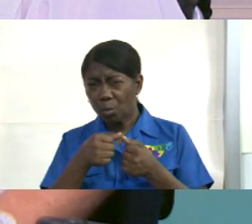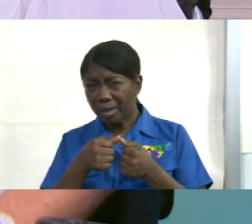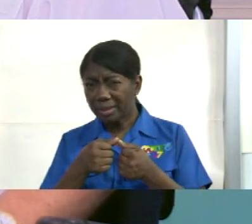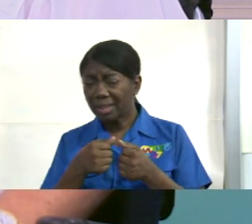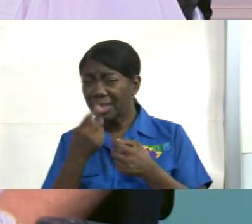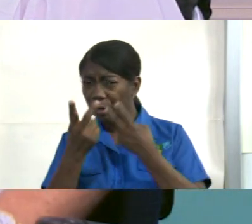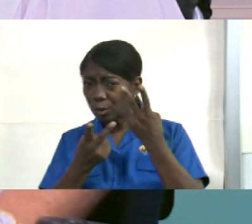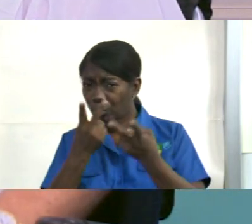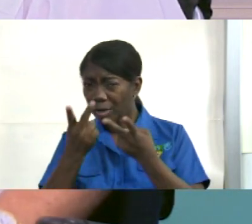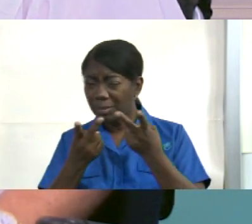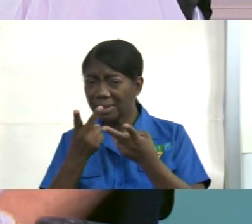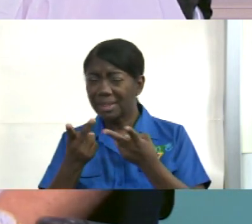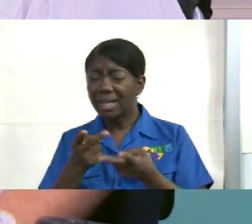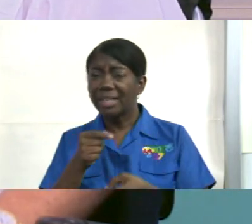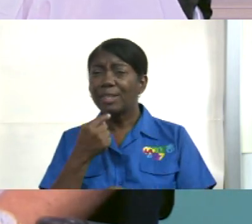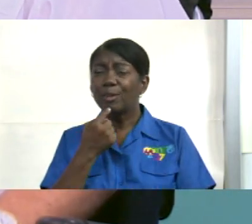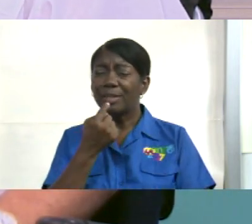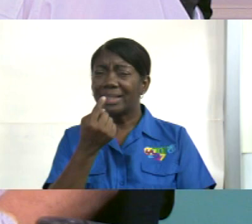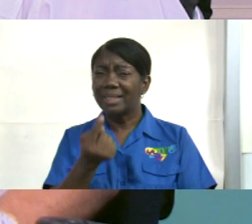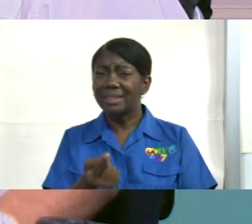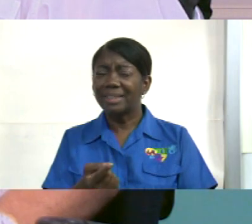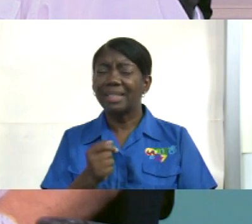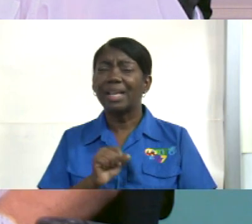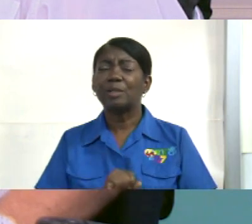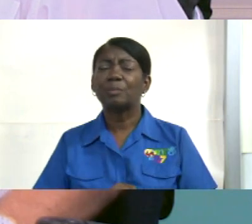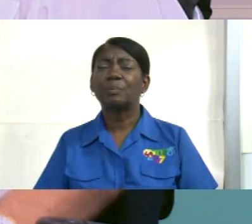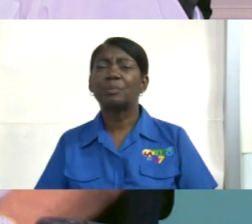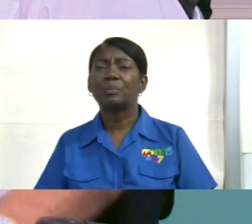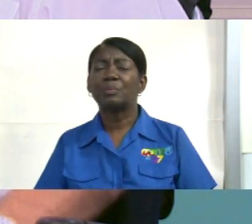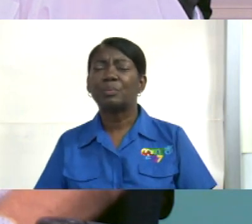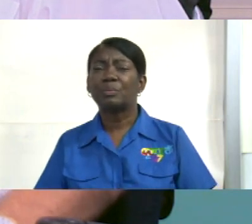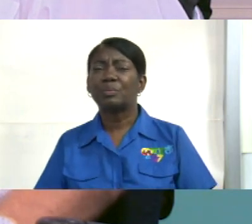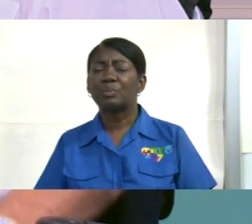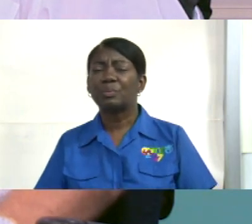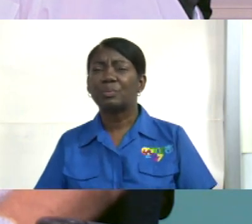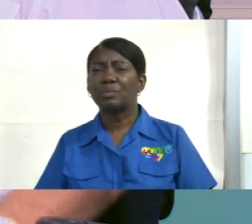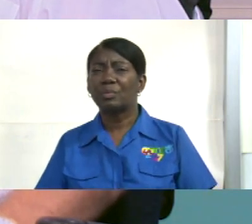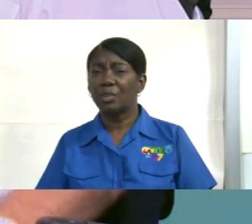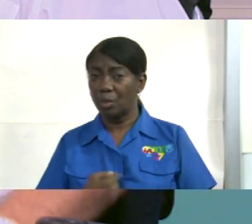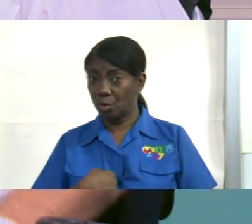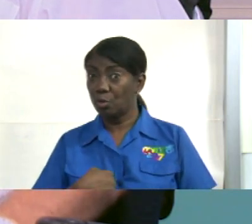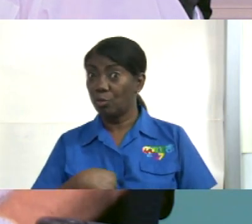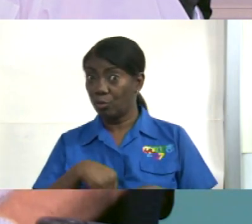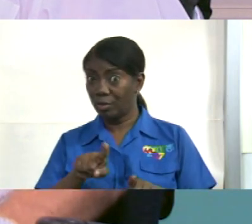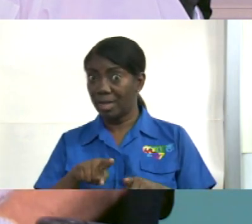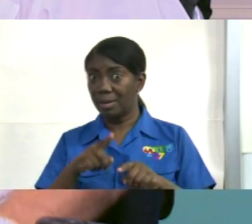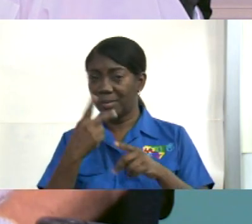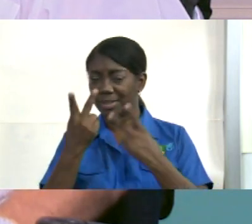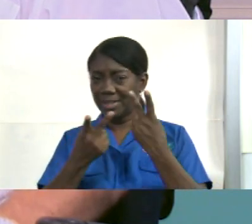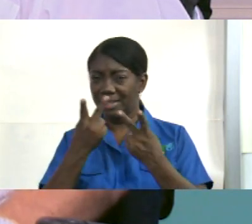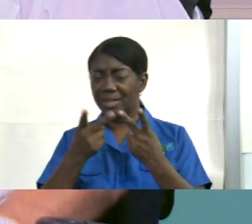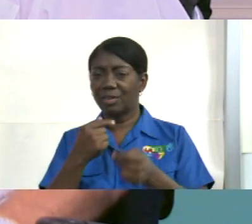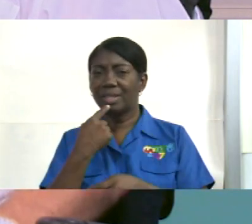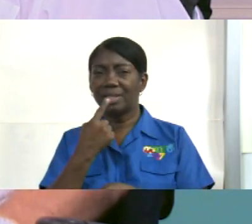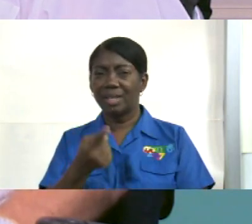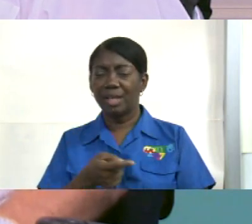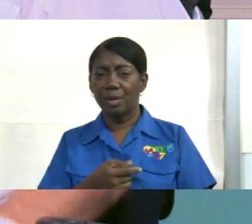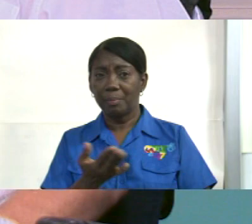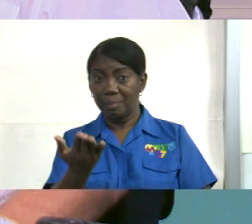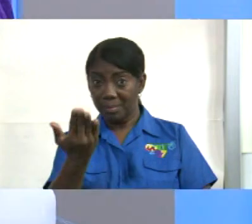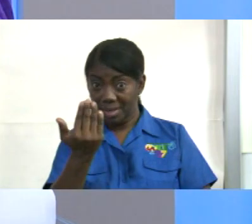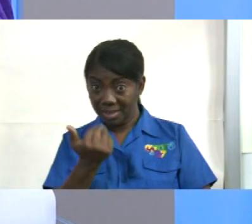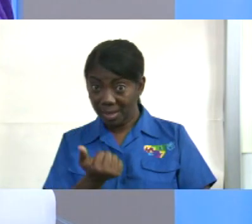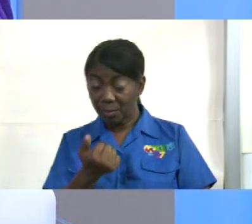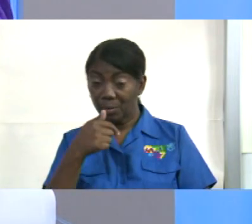visitar que le decía en cuenta se acuerda cuando lo fui a visitar que le dije que veníamos para